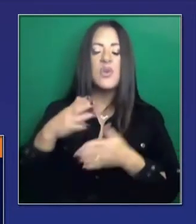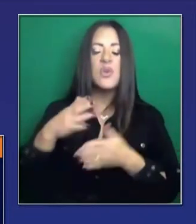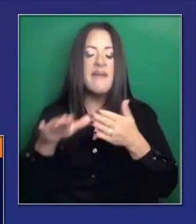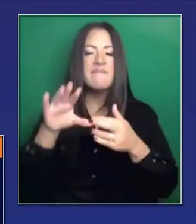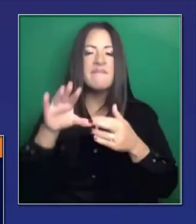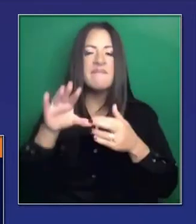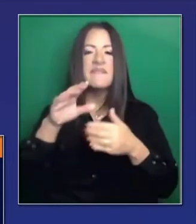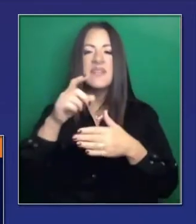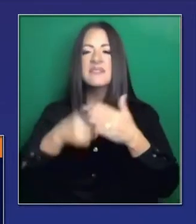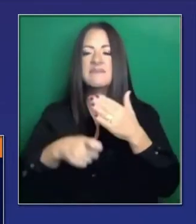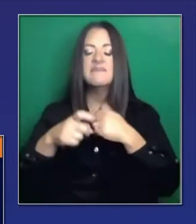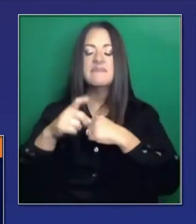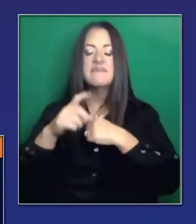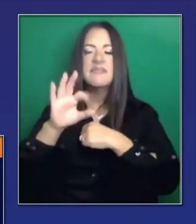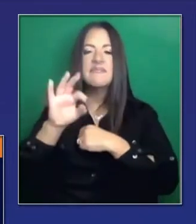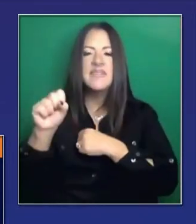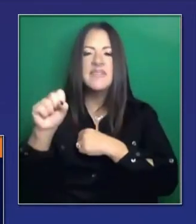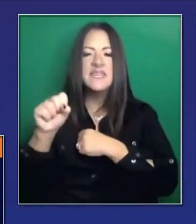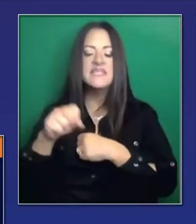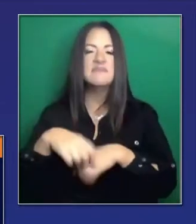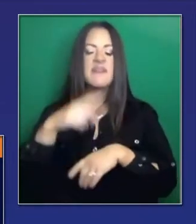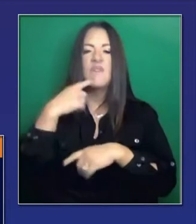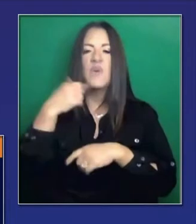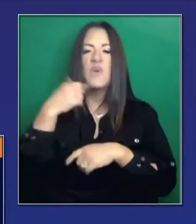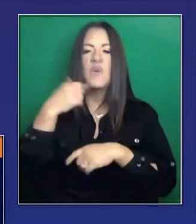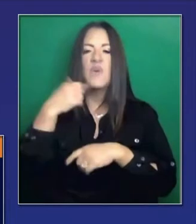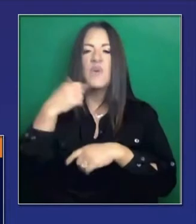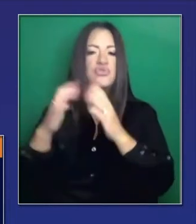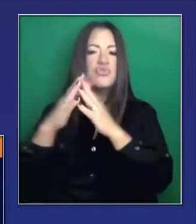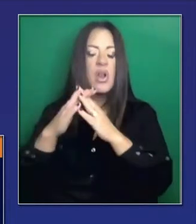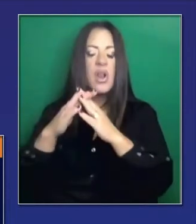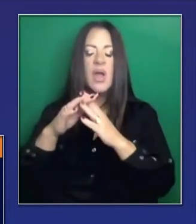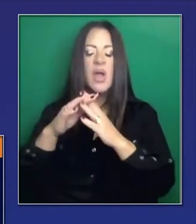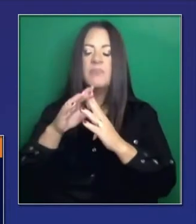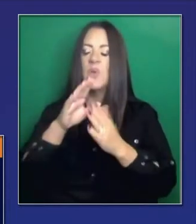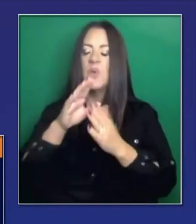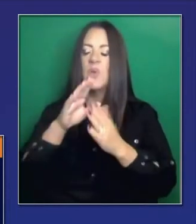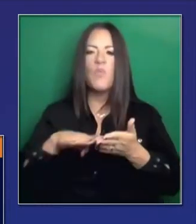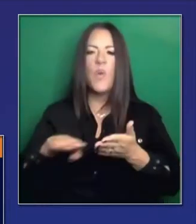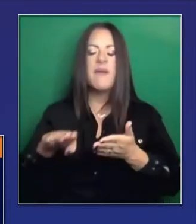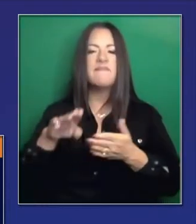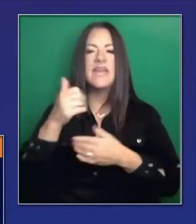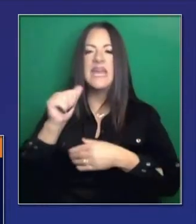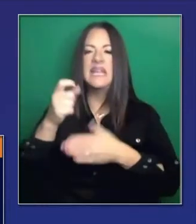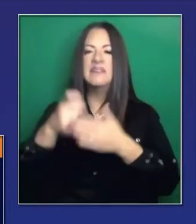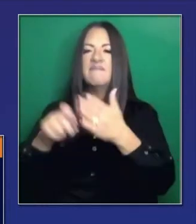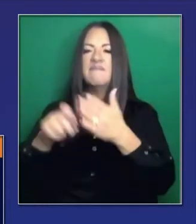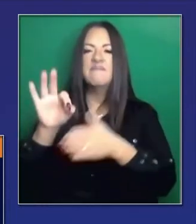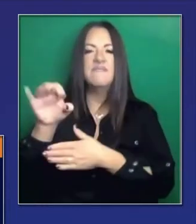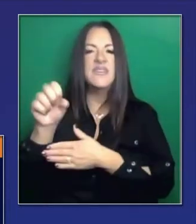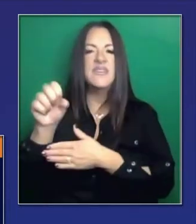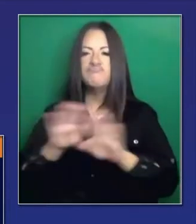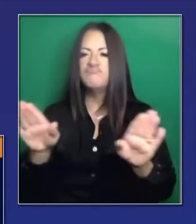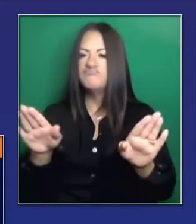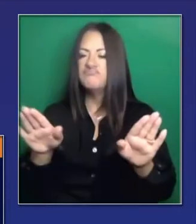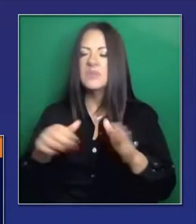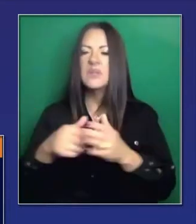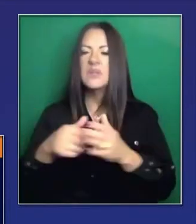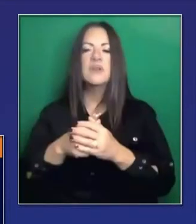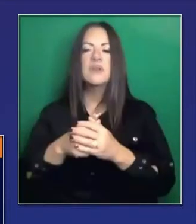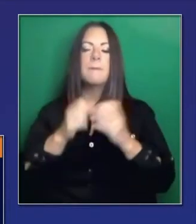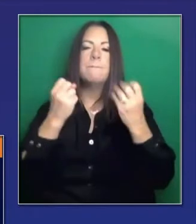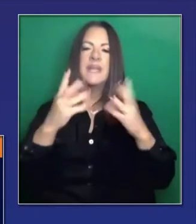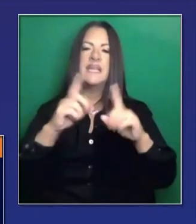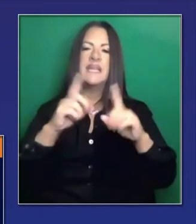a pequeños negocios nuevos. Tenemos ahora 500 millones de dólares en subvenciones para